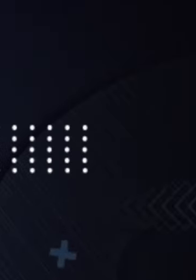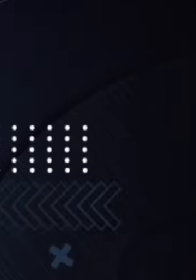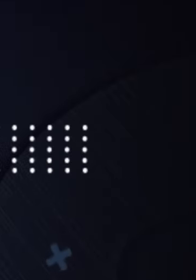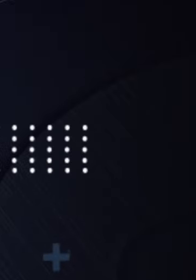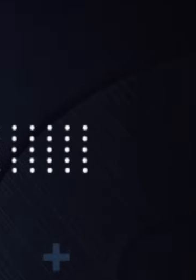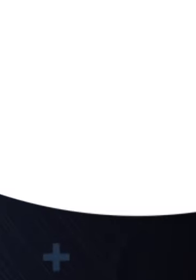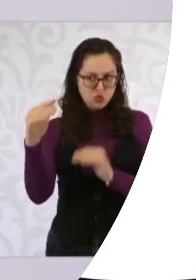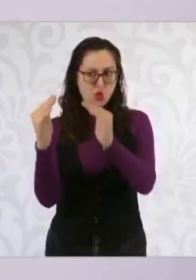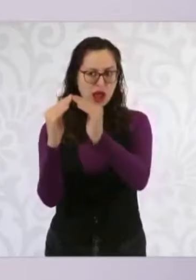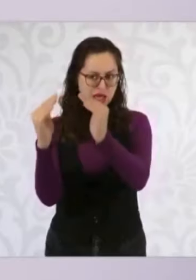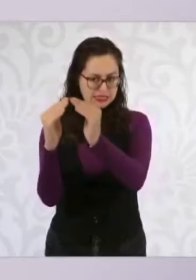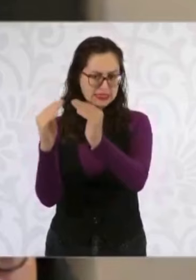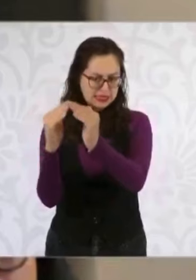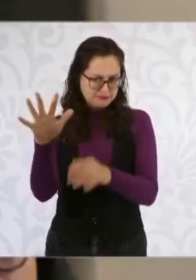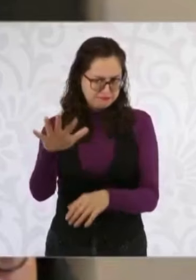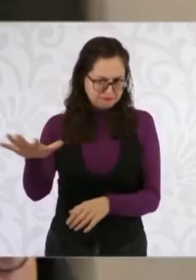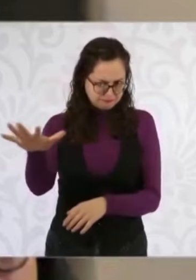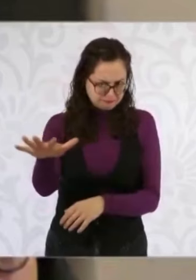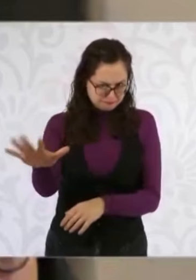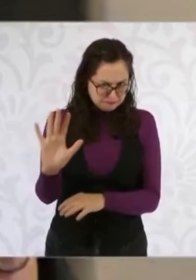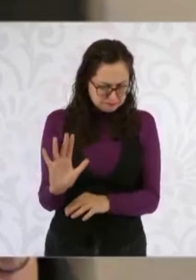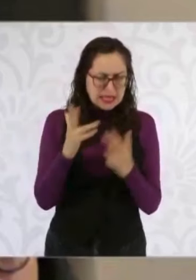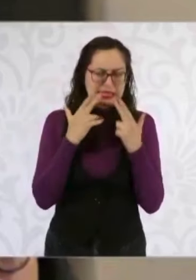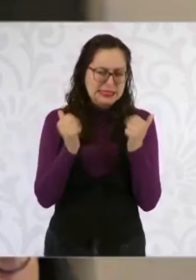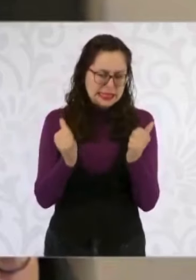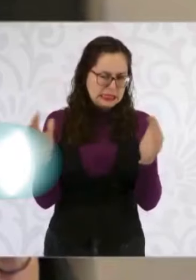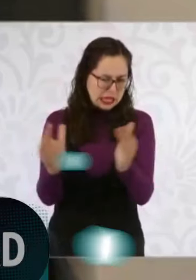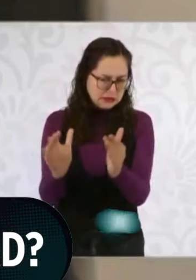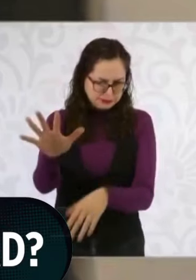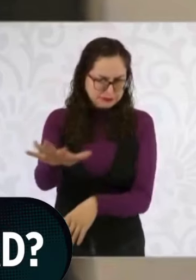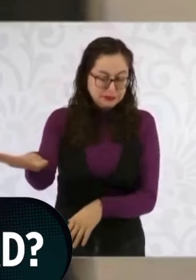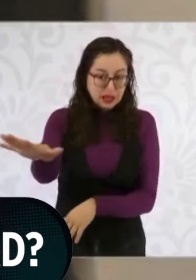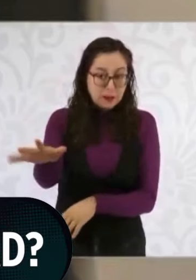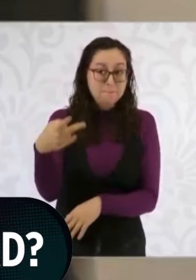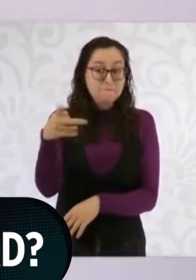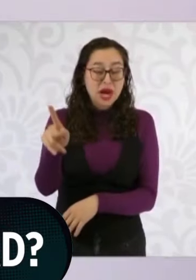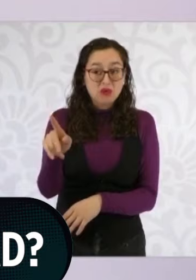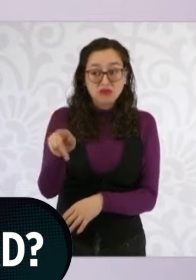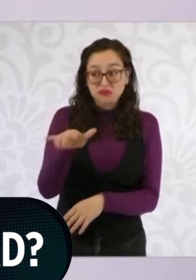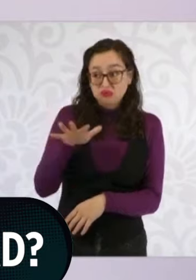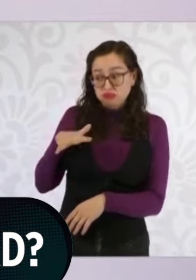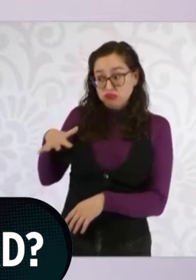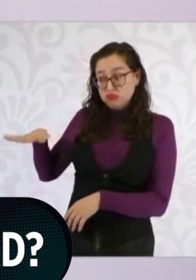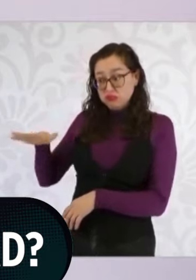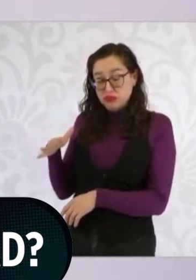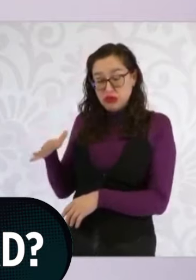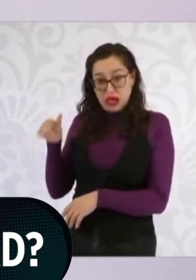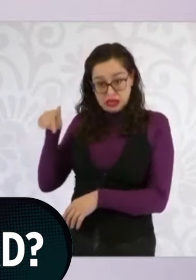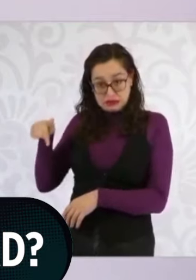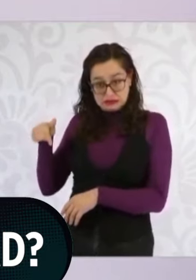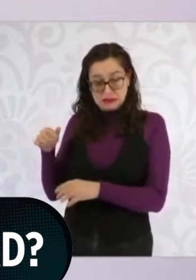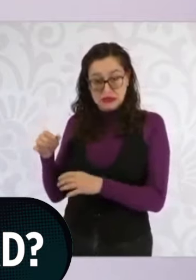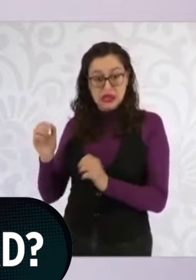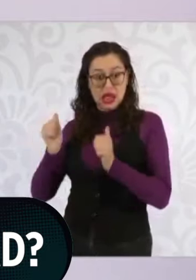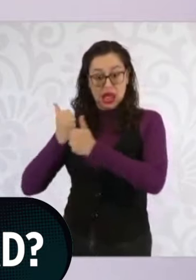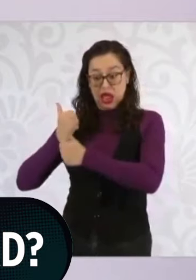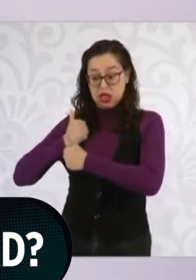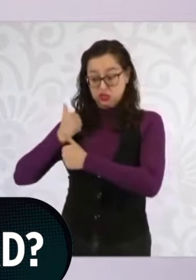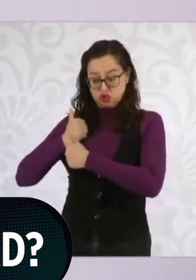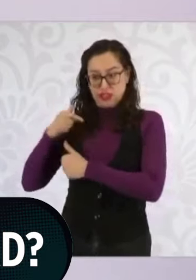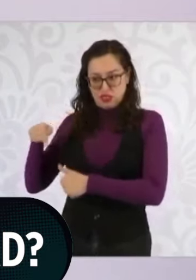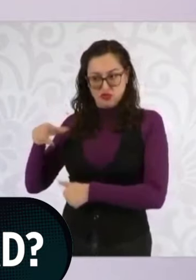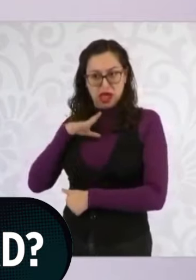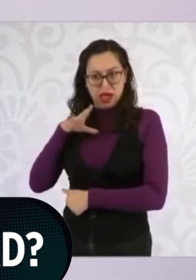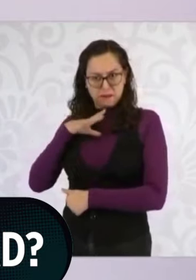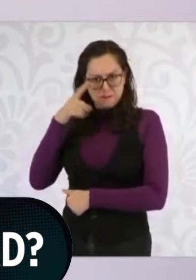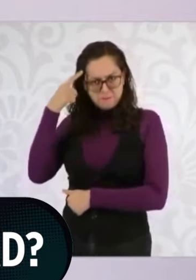Pues hay fuerzas de seguridad como en muchos otros lados del país. Entonces, no sé exactamente cuál fue la contabilidad y